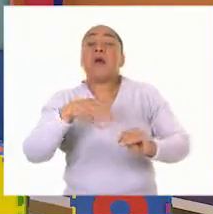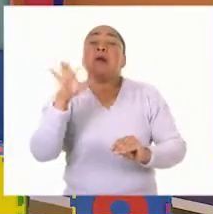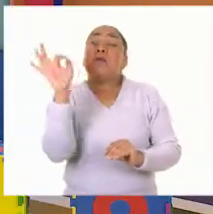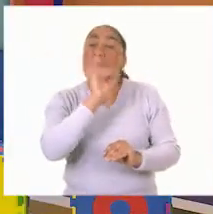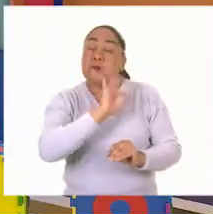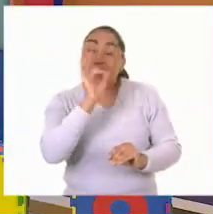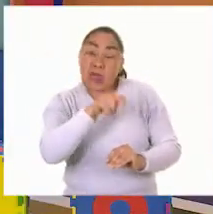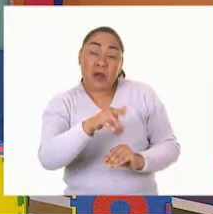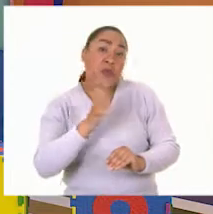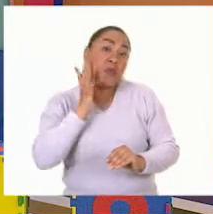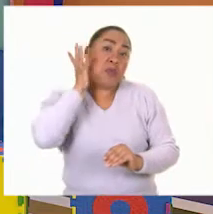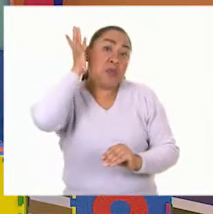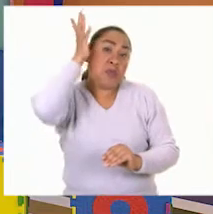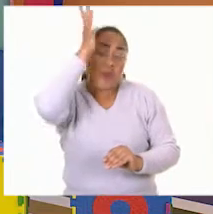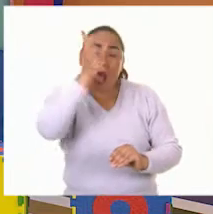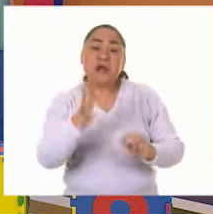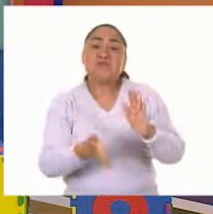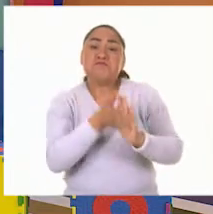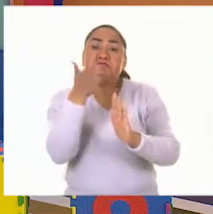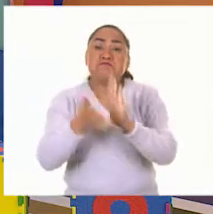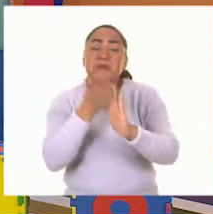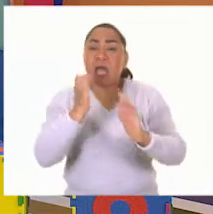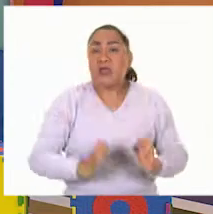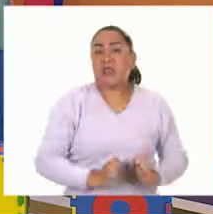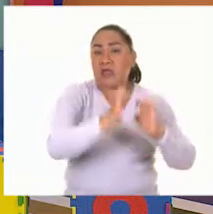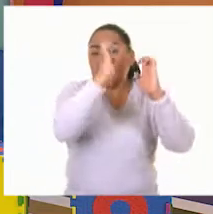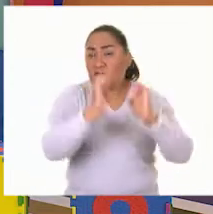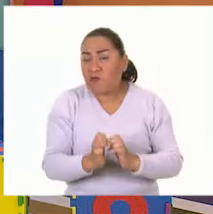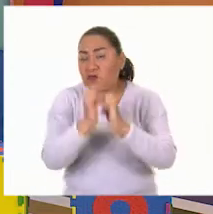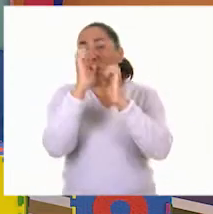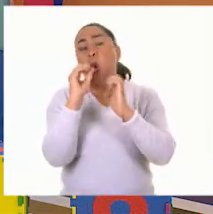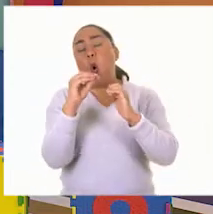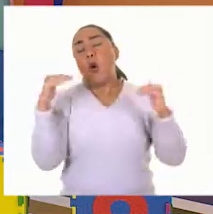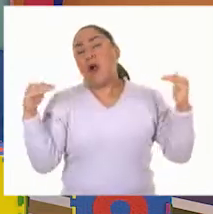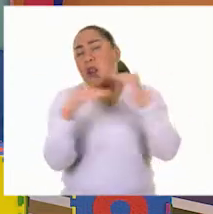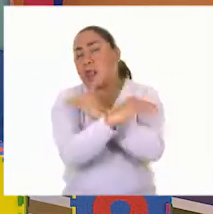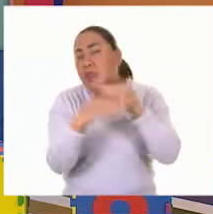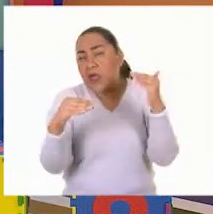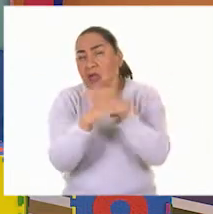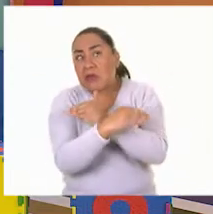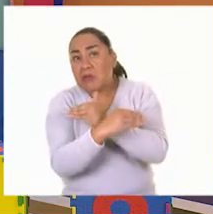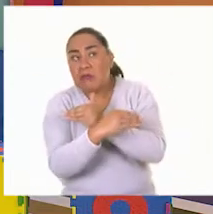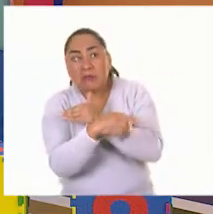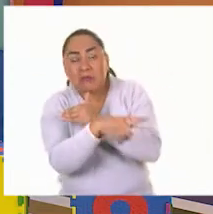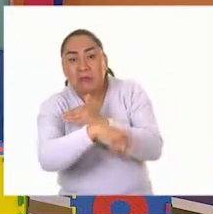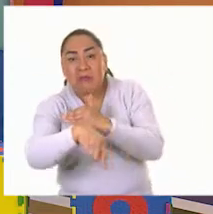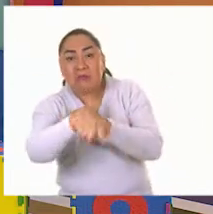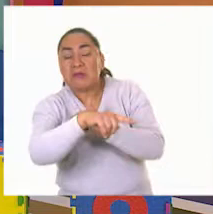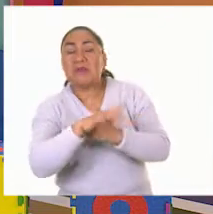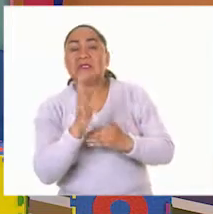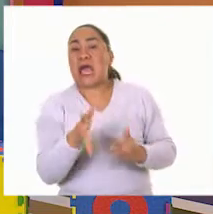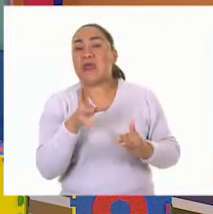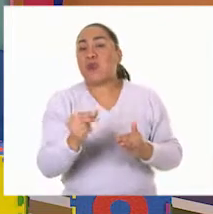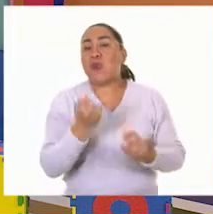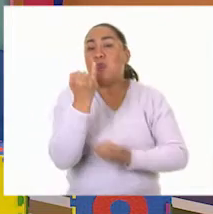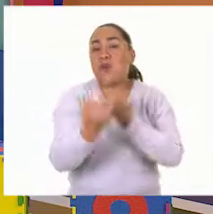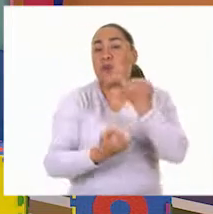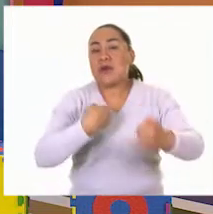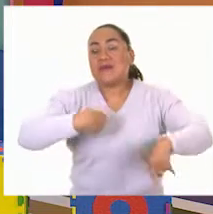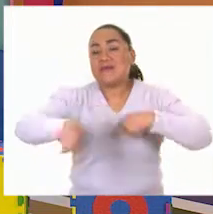carretera para que pasen los automóviles, ese lugar es seguro que ya no sea usado para jugar.